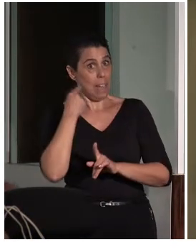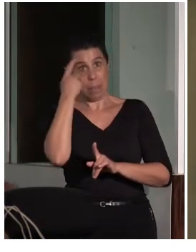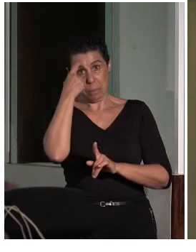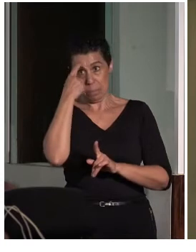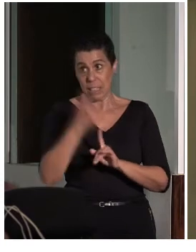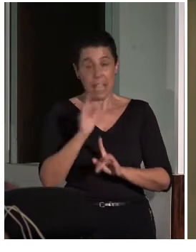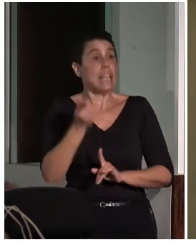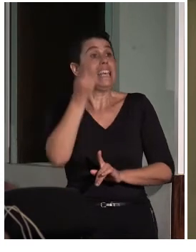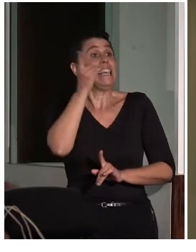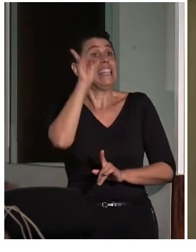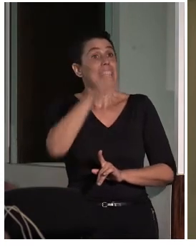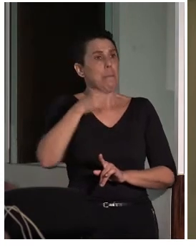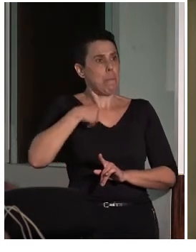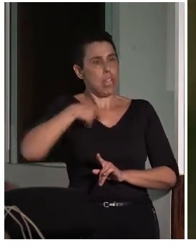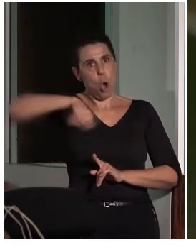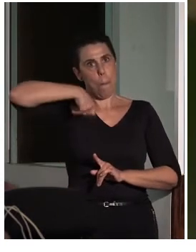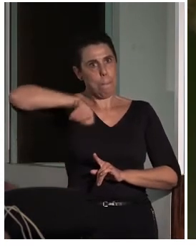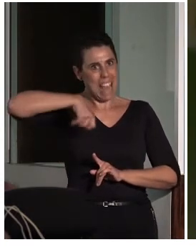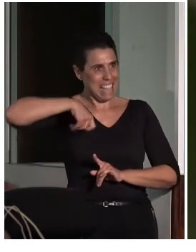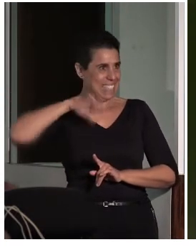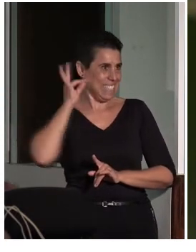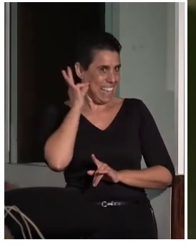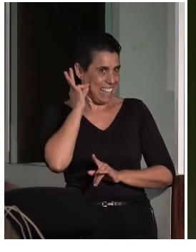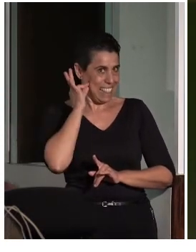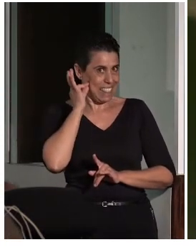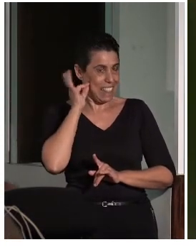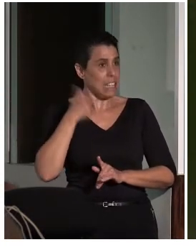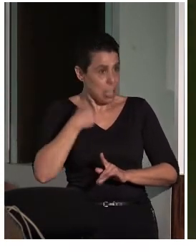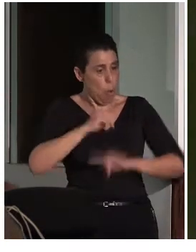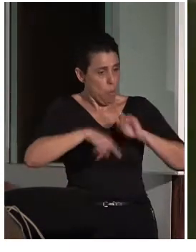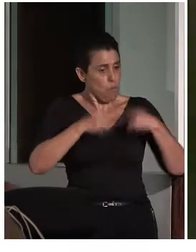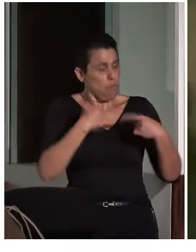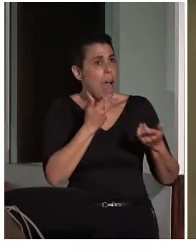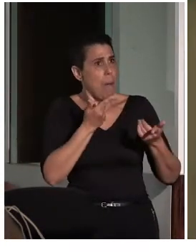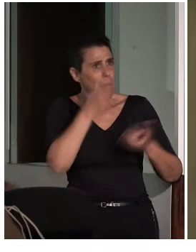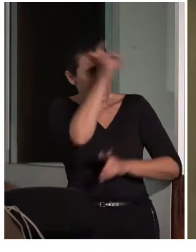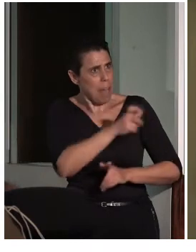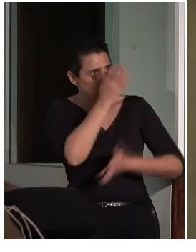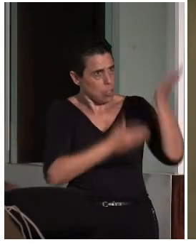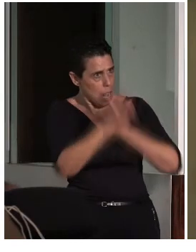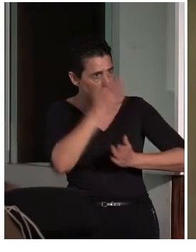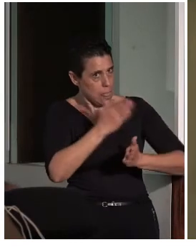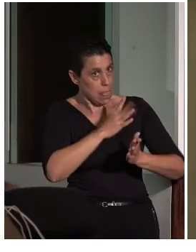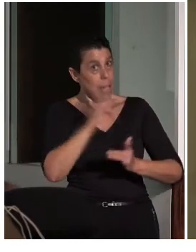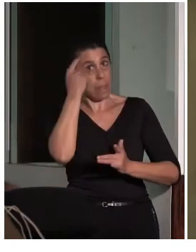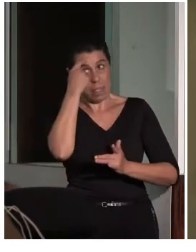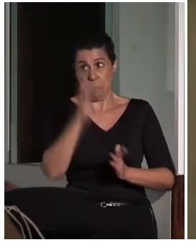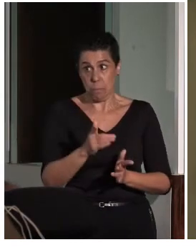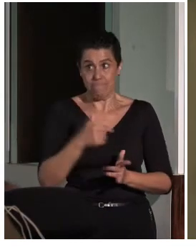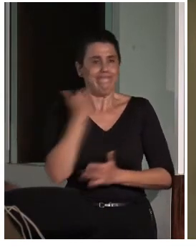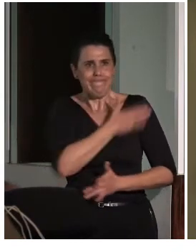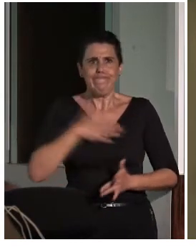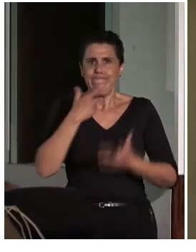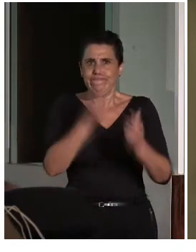pues, también daros, como familiar que soy, daros también una visión de los problemas que encuentra nuestro